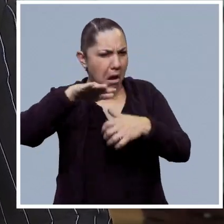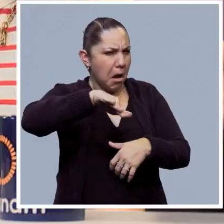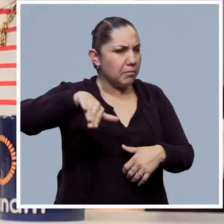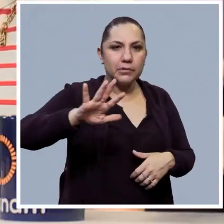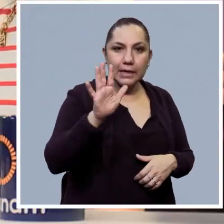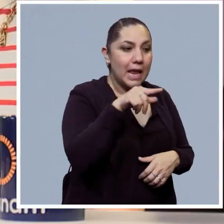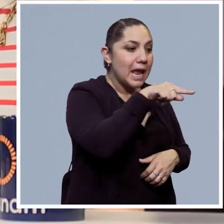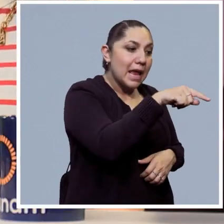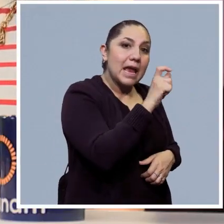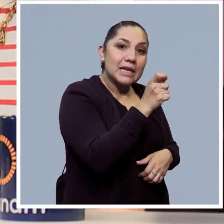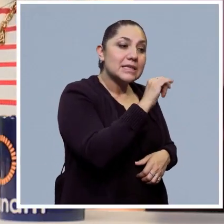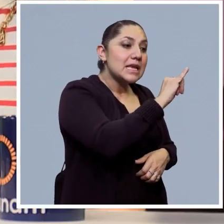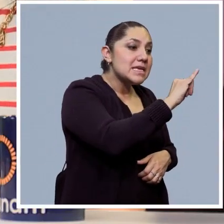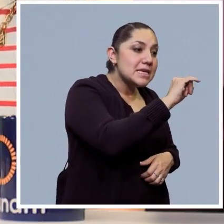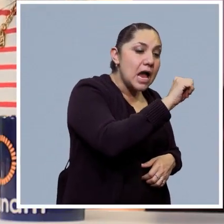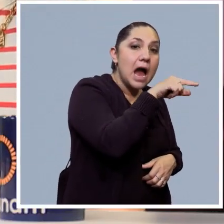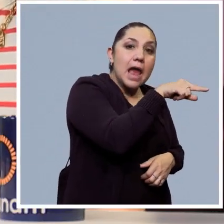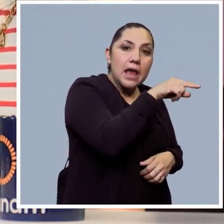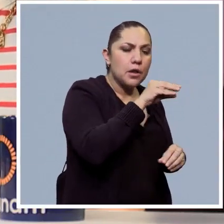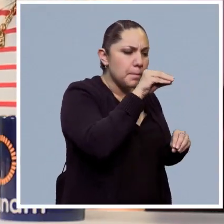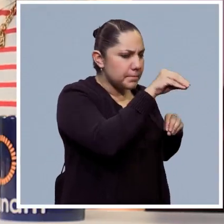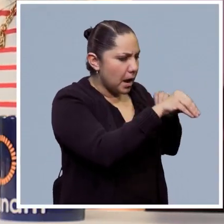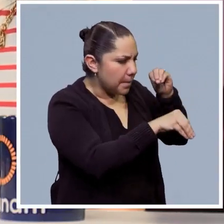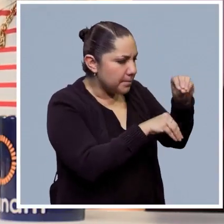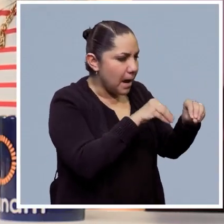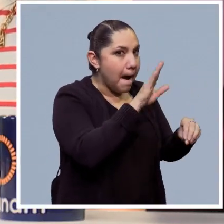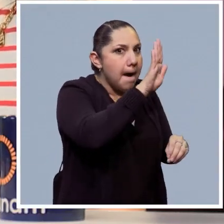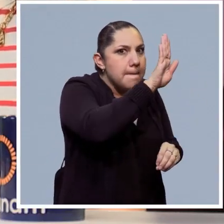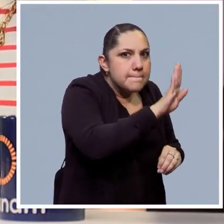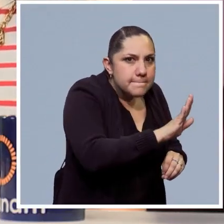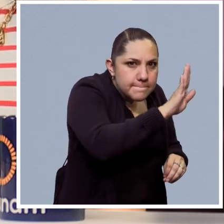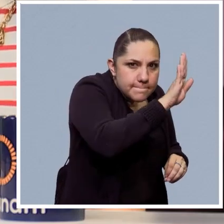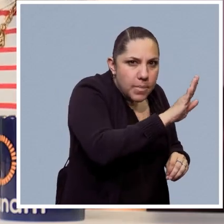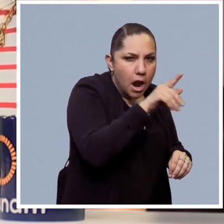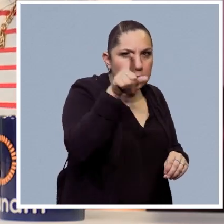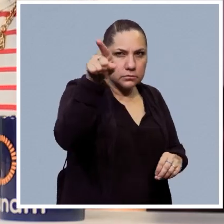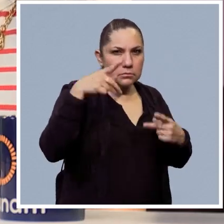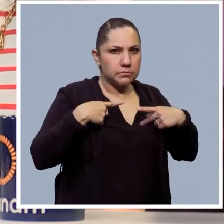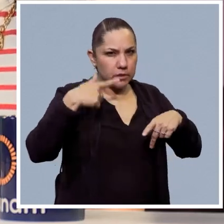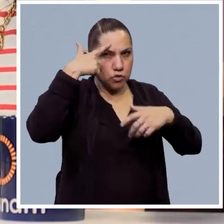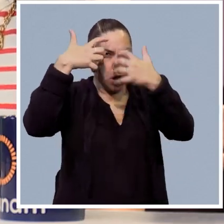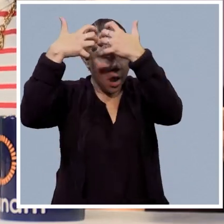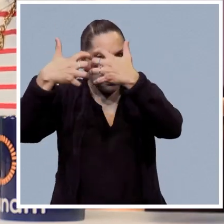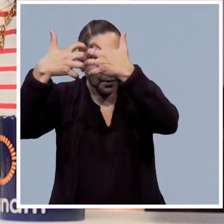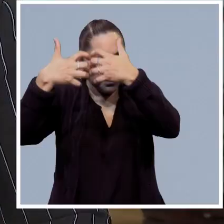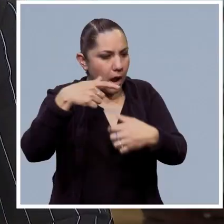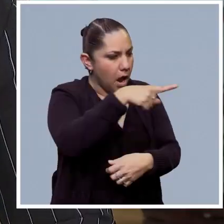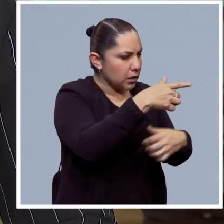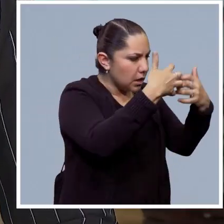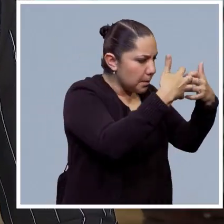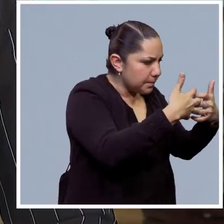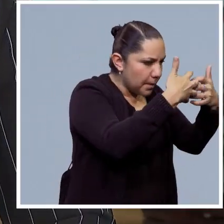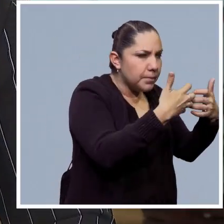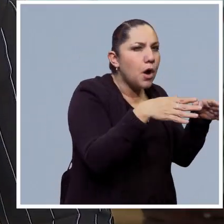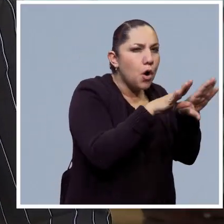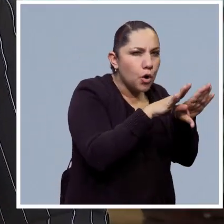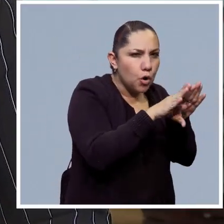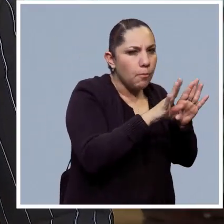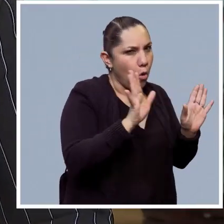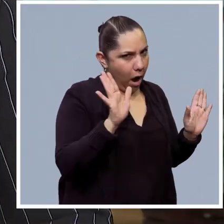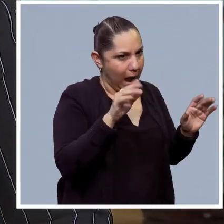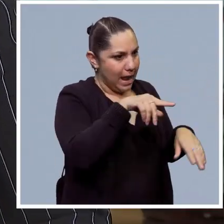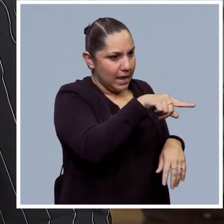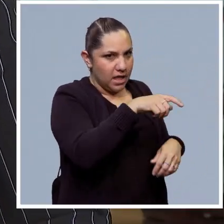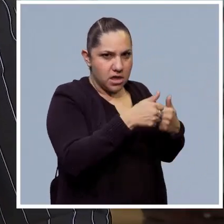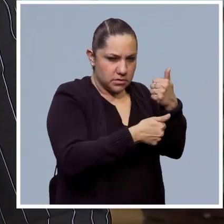tratan de imitar al cerebro. Pero eso no quiere decir que sea inteligente. Quiere decir que va a replicar este proceso de